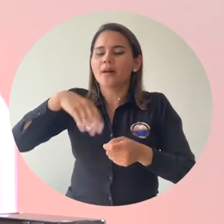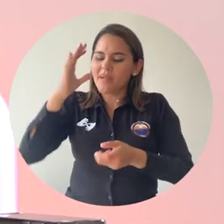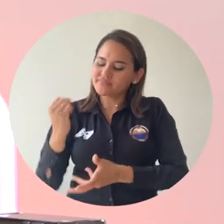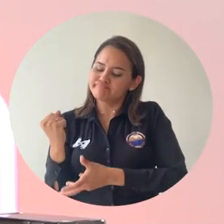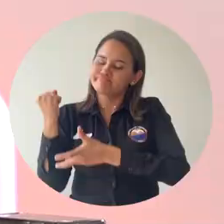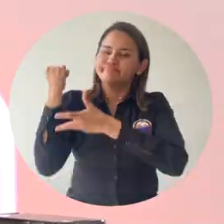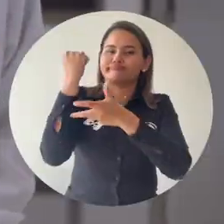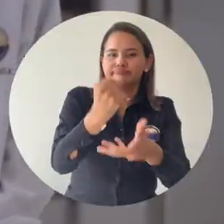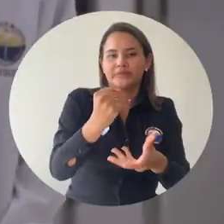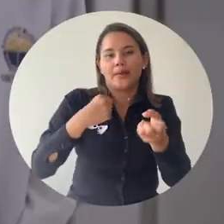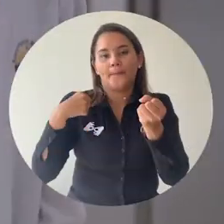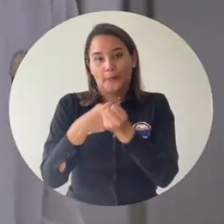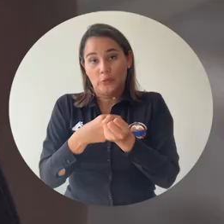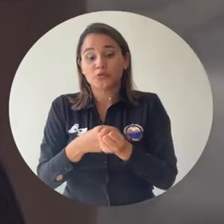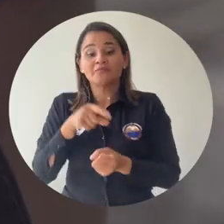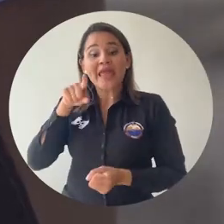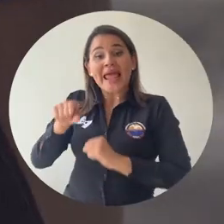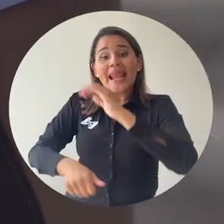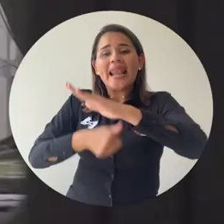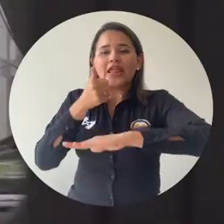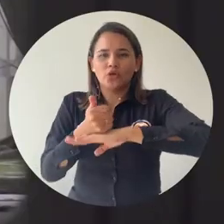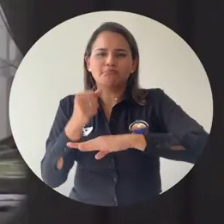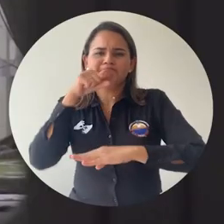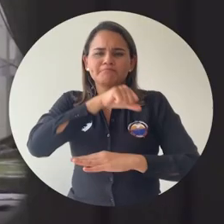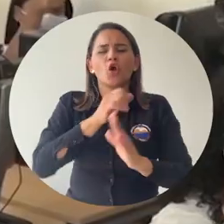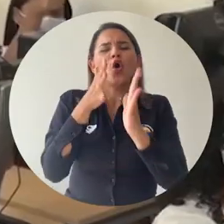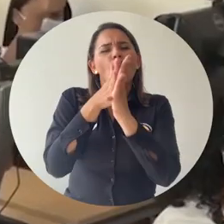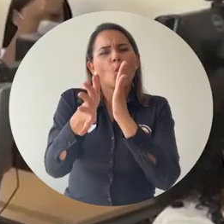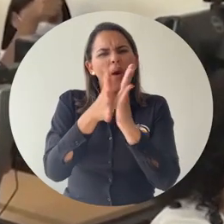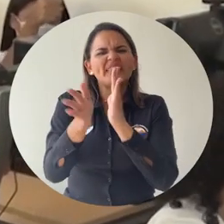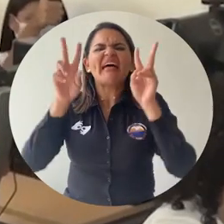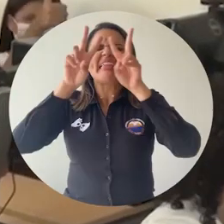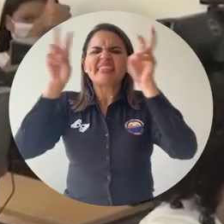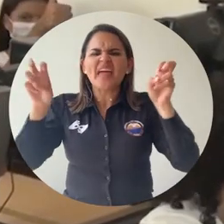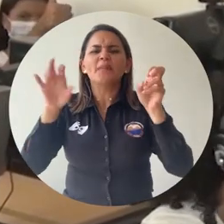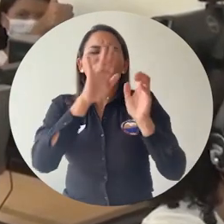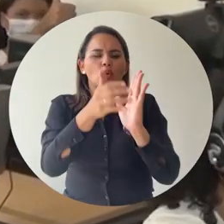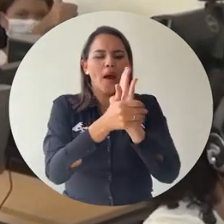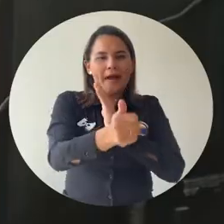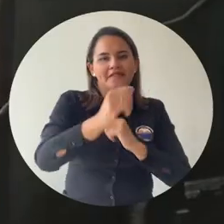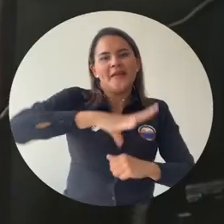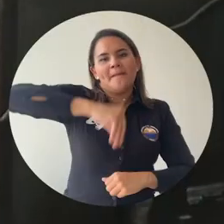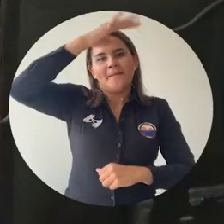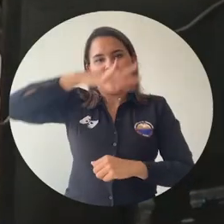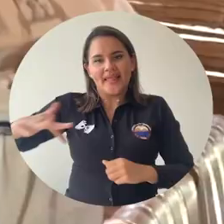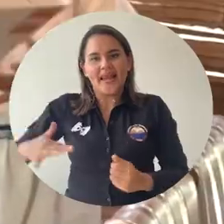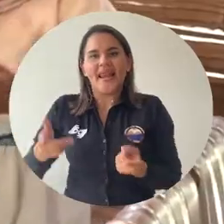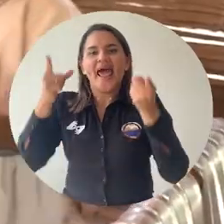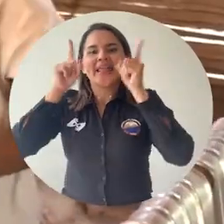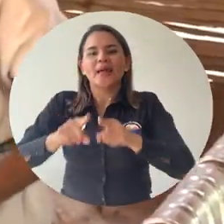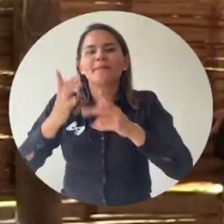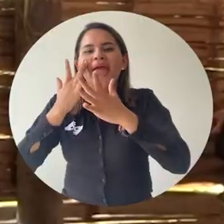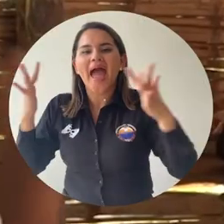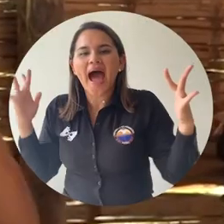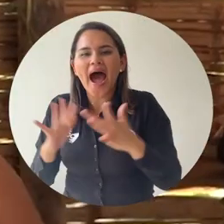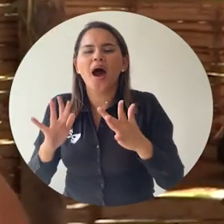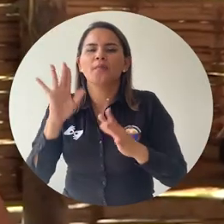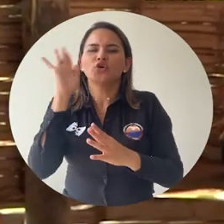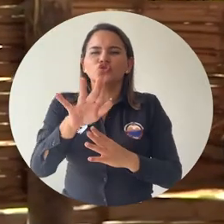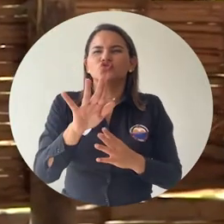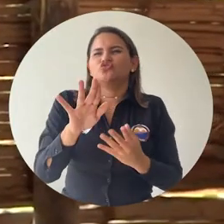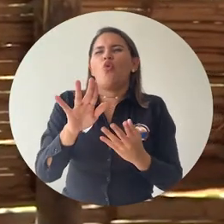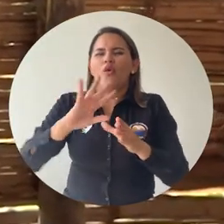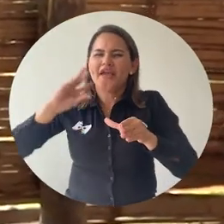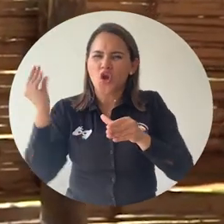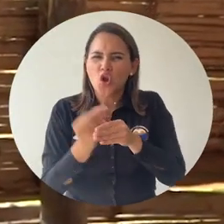Salazar expuso casos de éxito como el programa Talento Magdalena, la implementación de sedes digitales regionales, la consolidación de la política